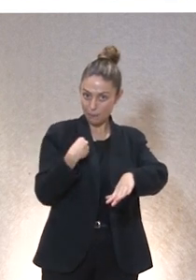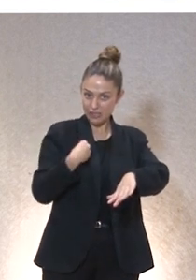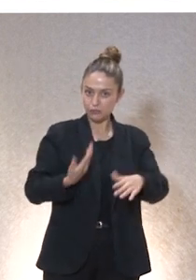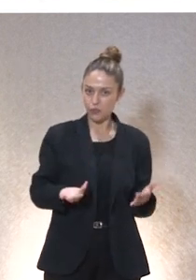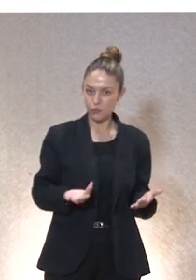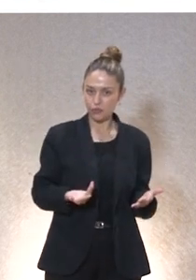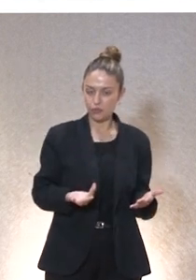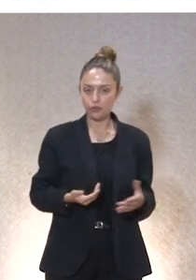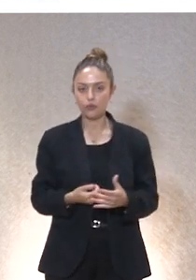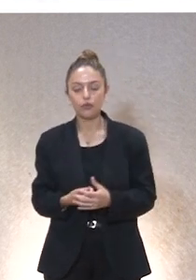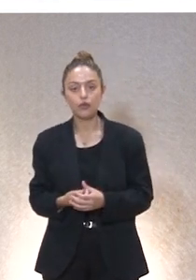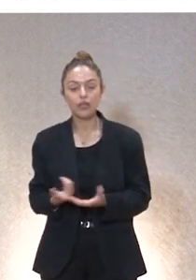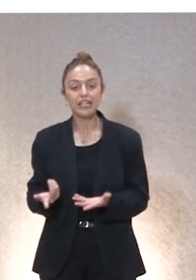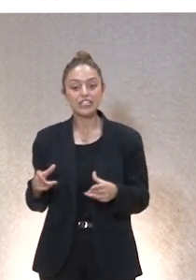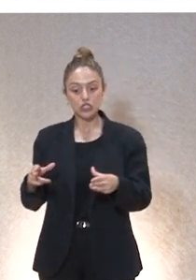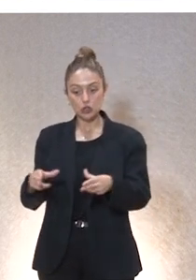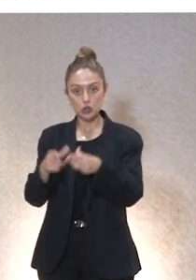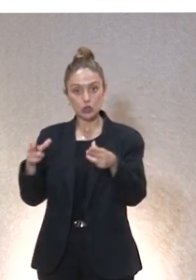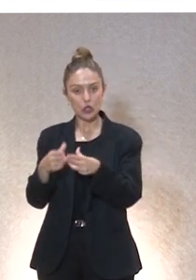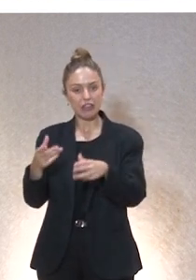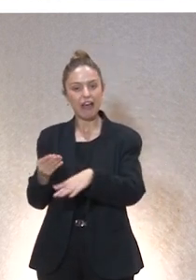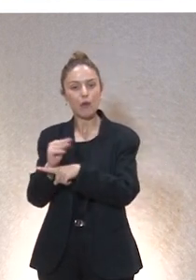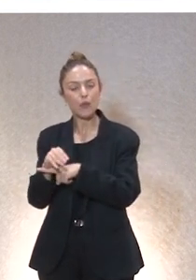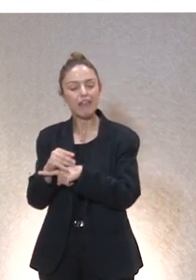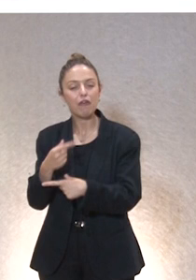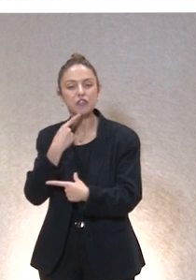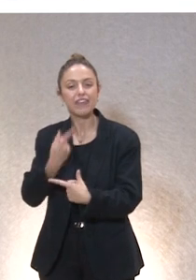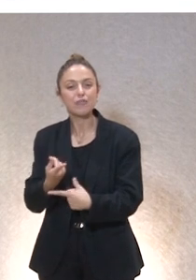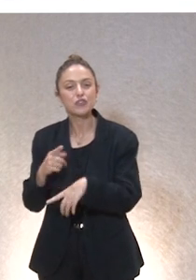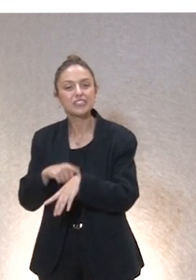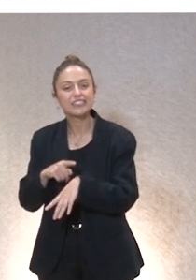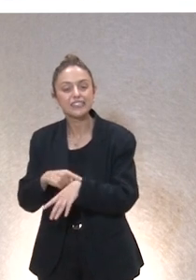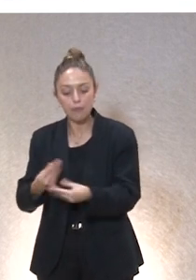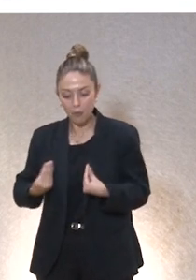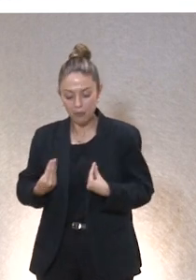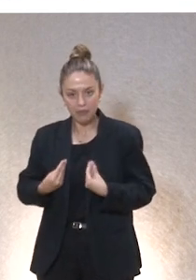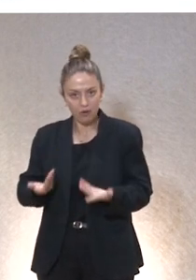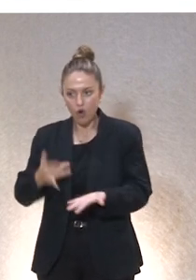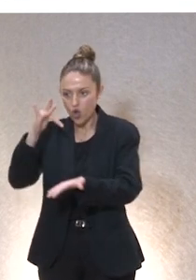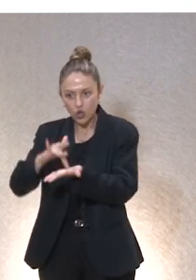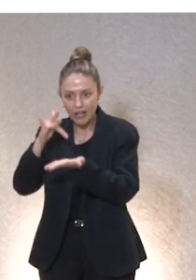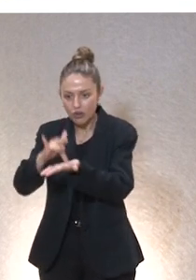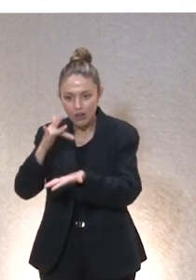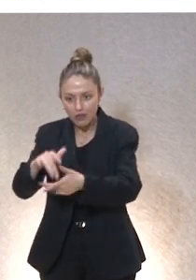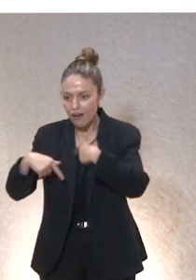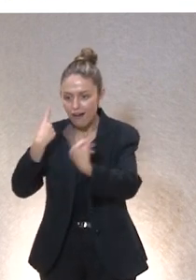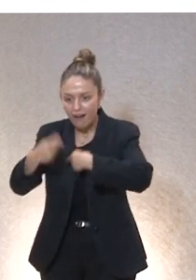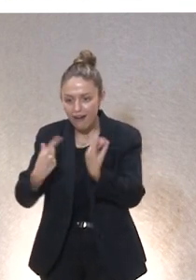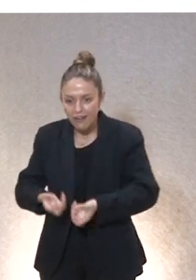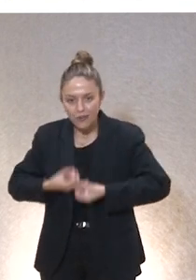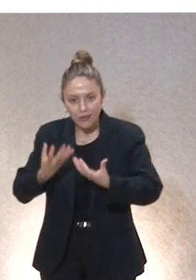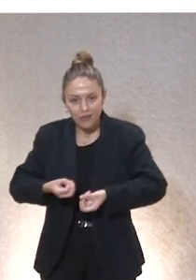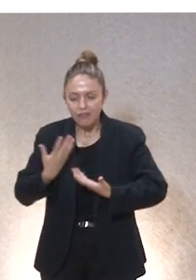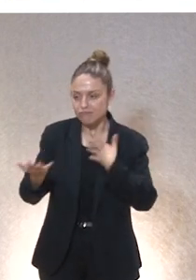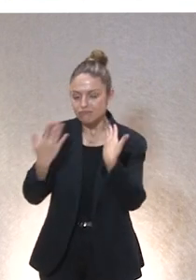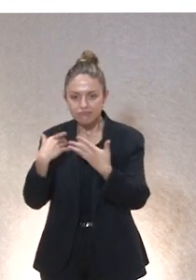Nosotros en la sociedad de los cuidados cuando hablamos del cuidado hablamos de un tiempo vivido, de un tiempo narrado, de un tiempo relatado, de un tiempo donde en